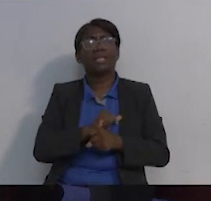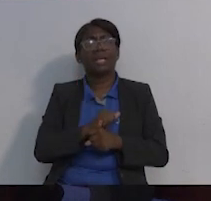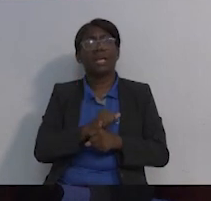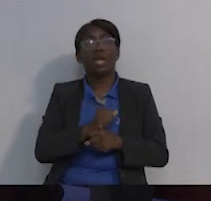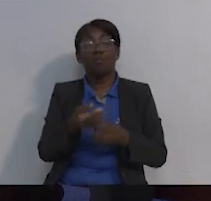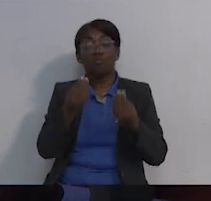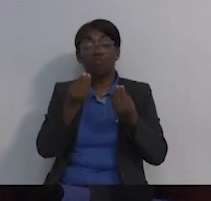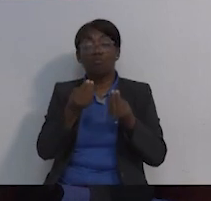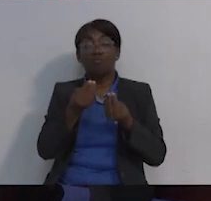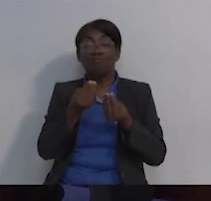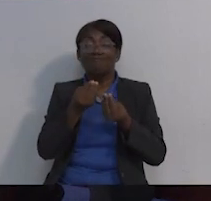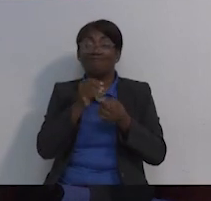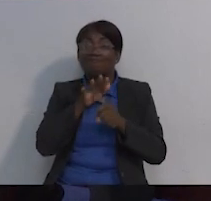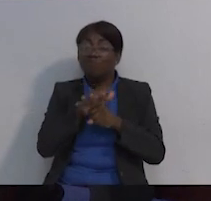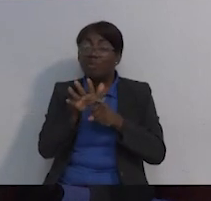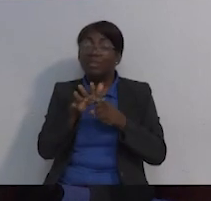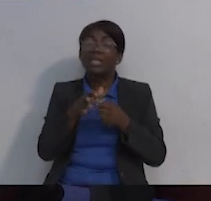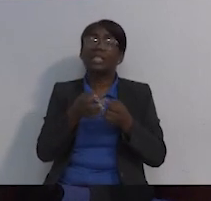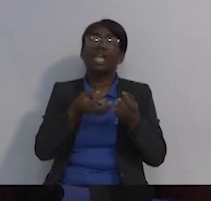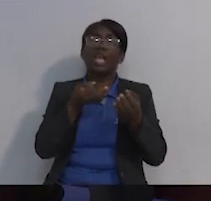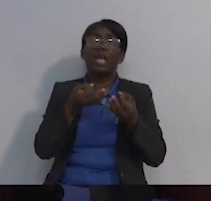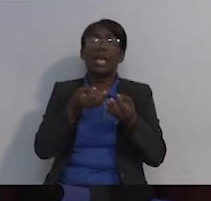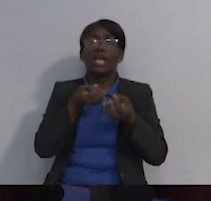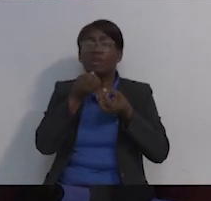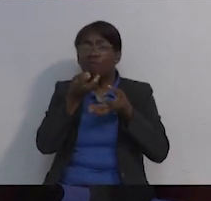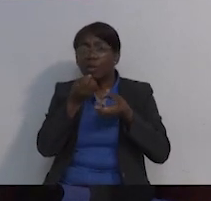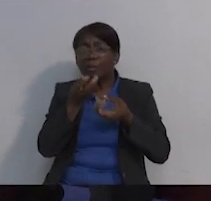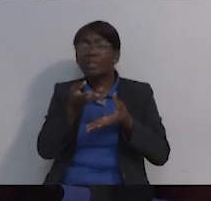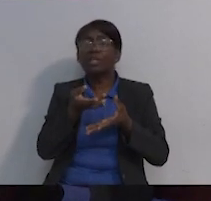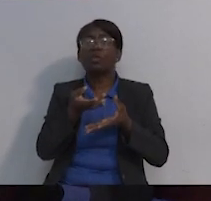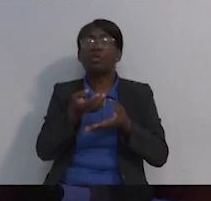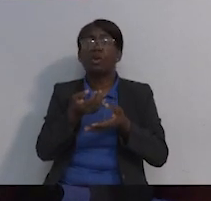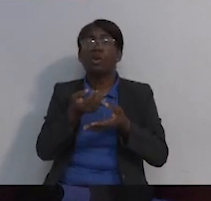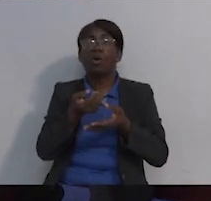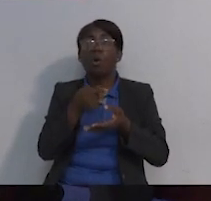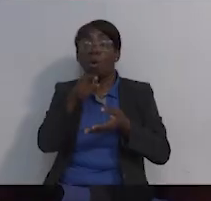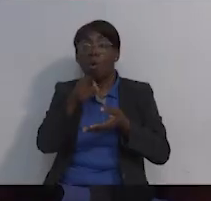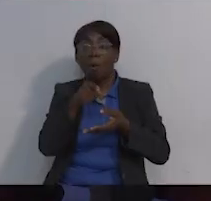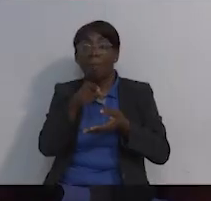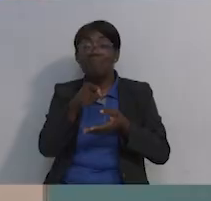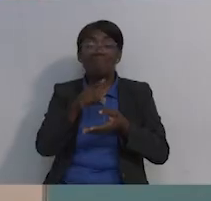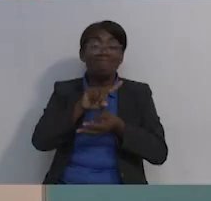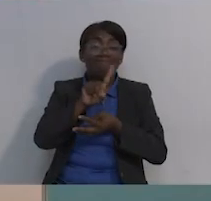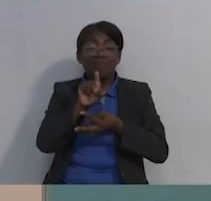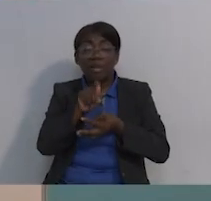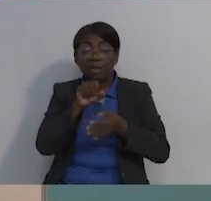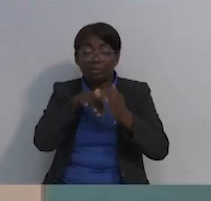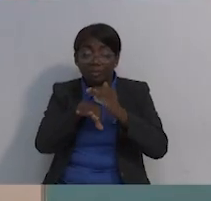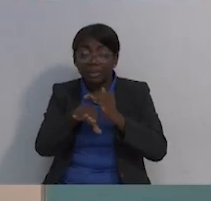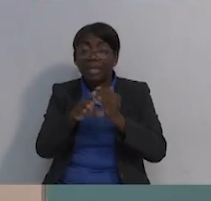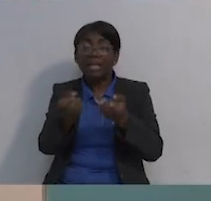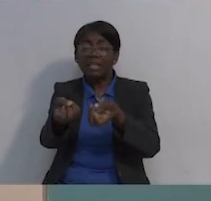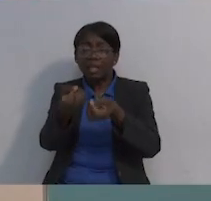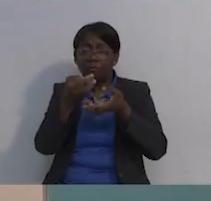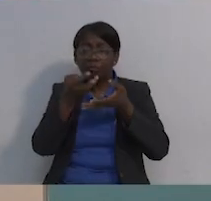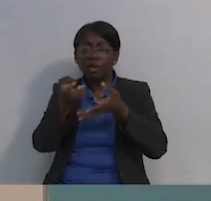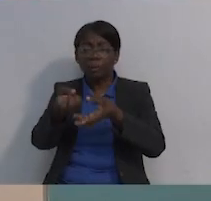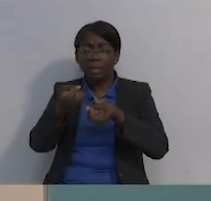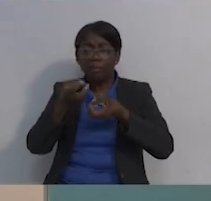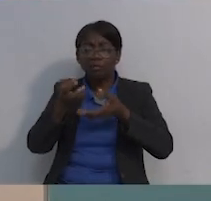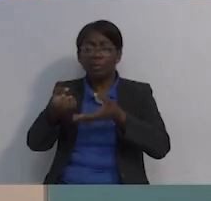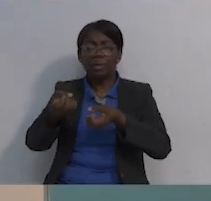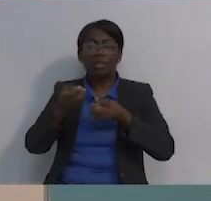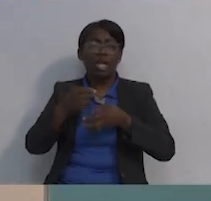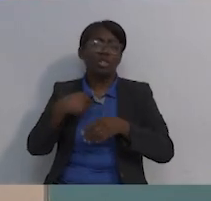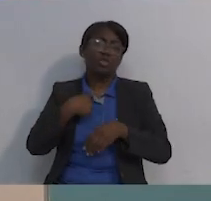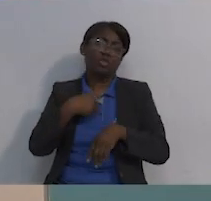que tienes suficiente información o conocimiento o acceso a la información, ¿no? Porque eso es